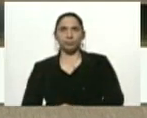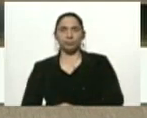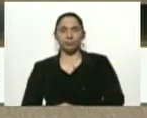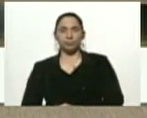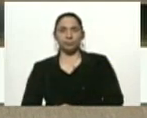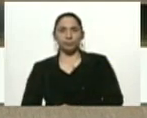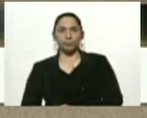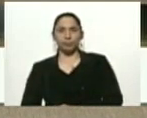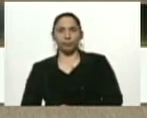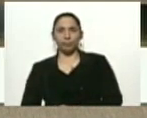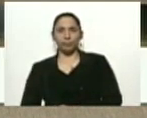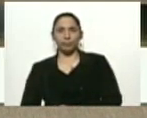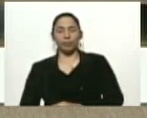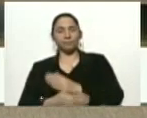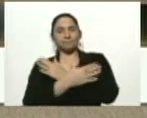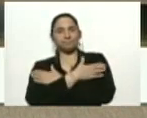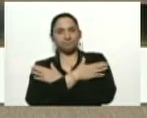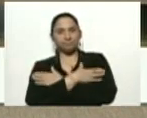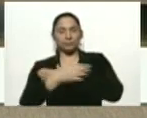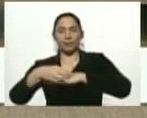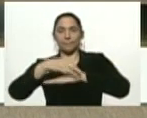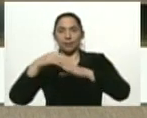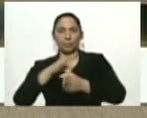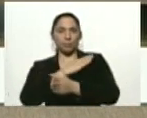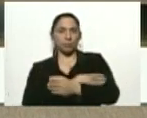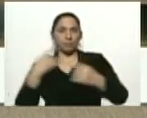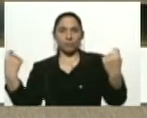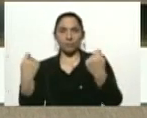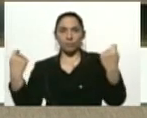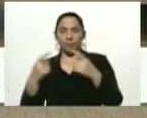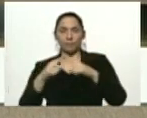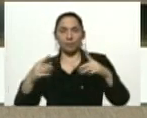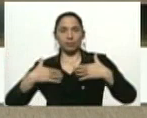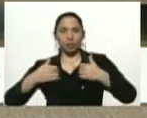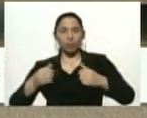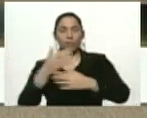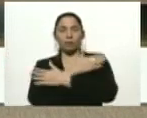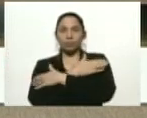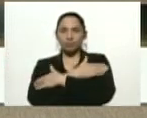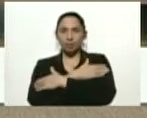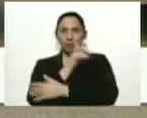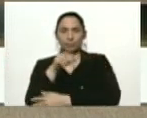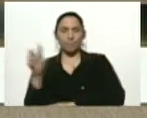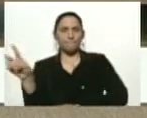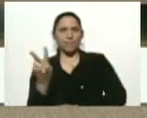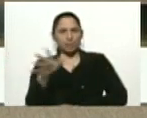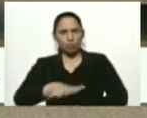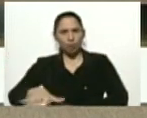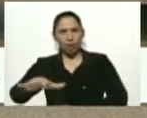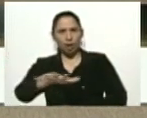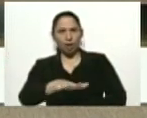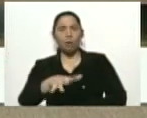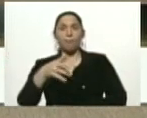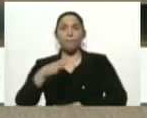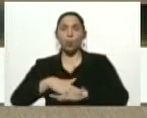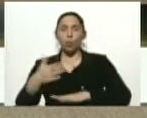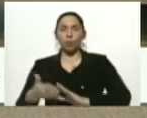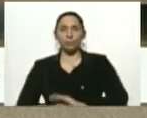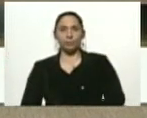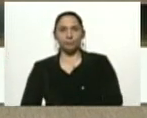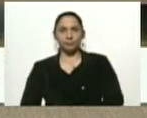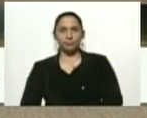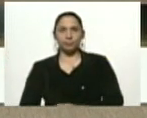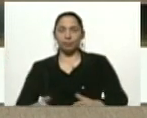informamos, felicitar al Ministerio del Poder Popular para la Salud, felicitar a Venezuela, porque ha sido